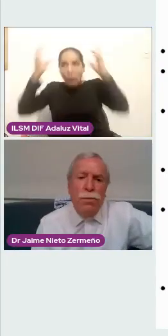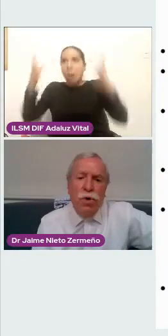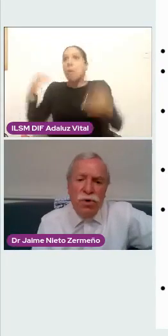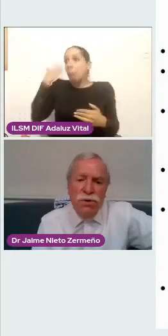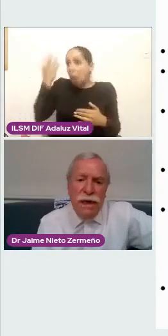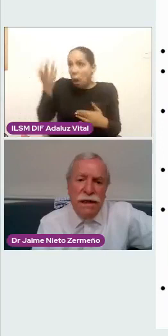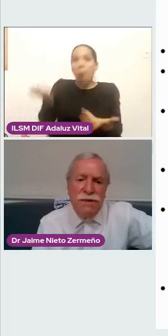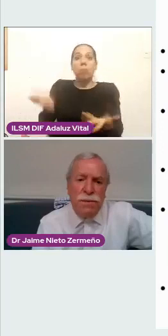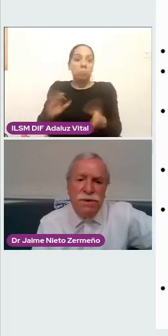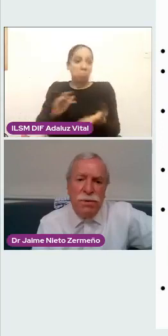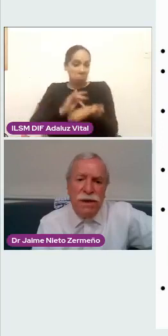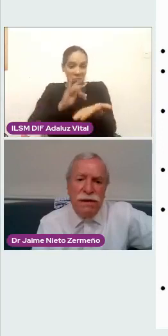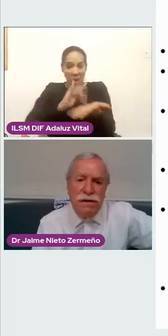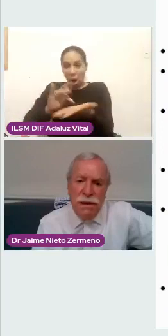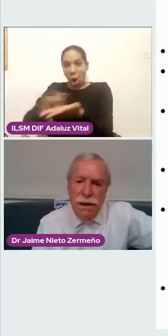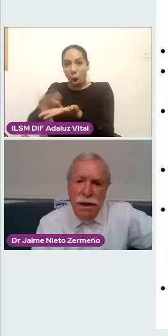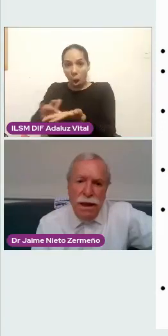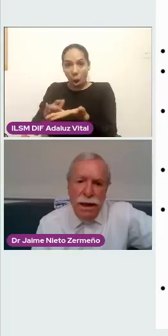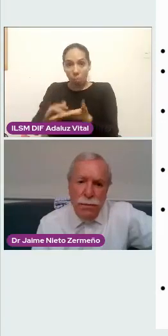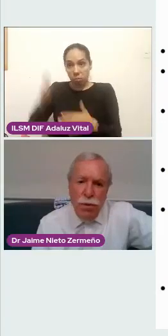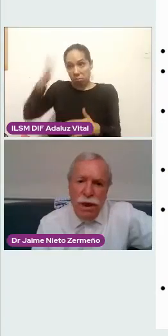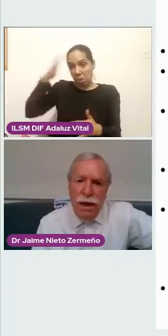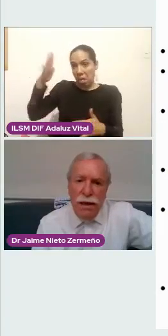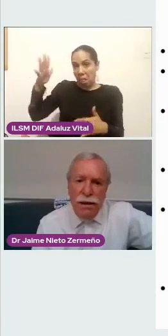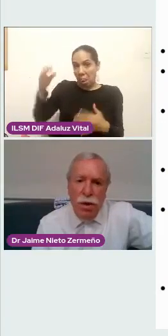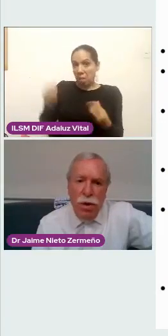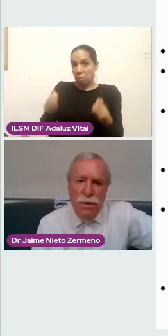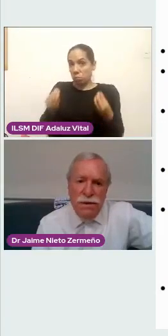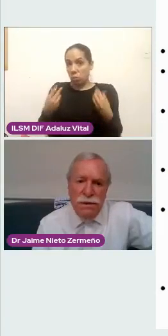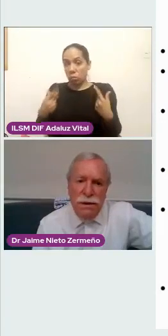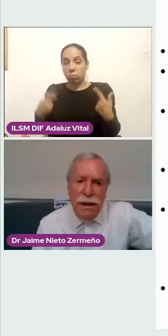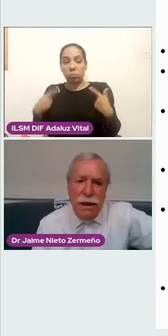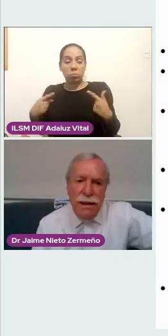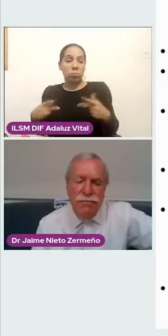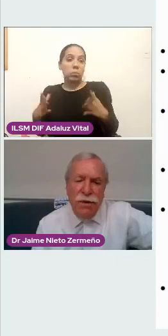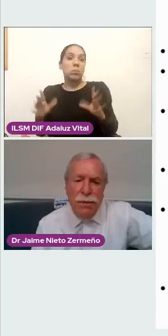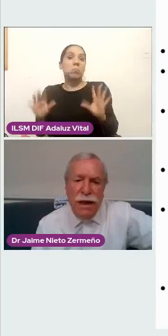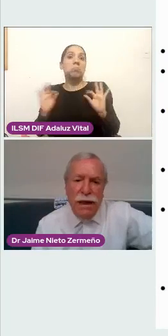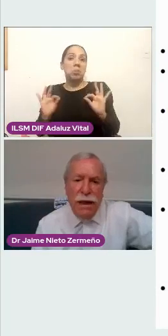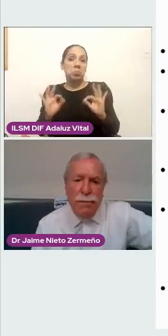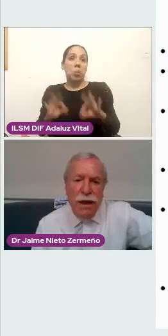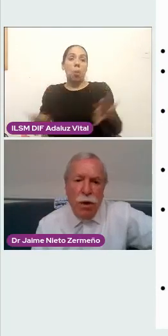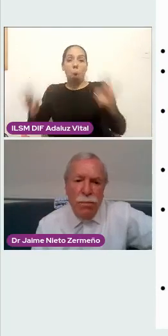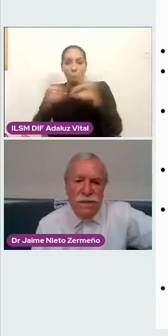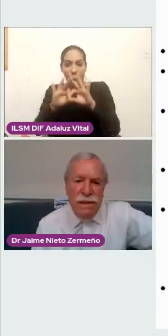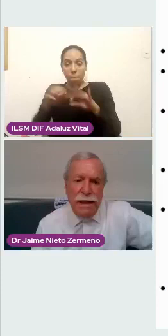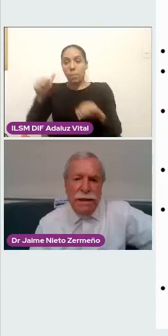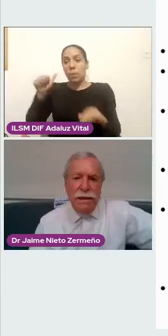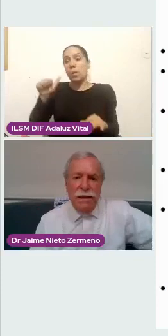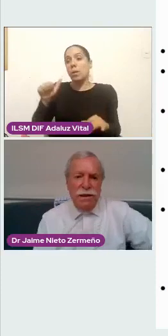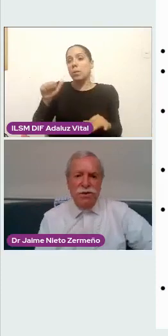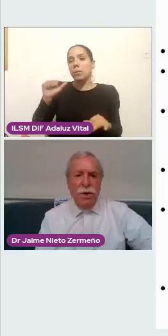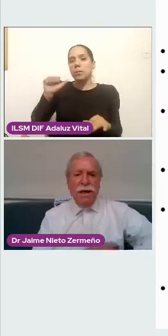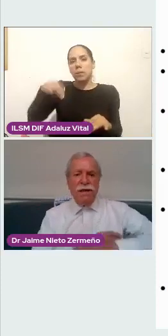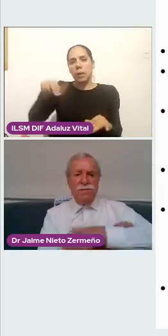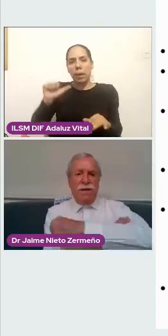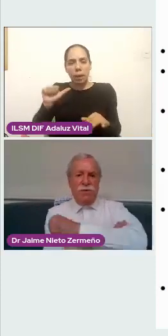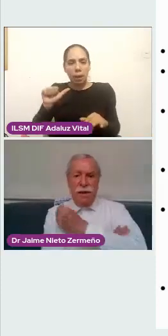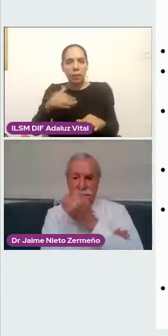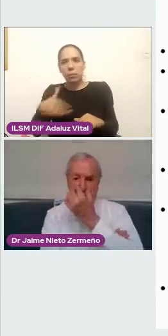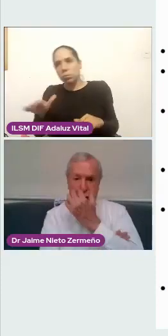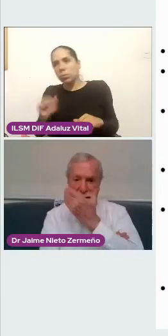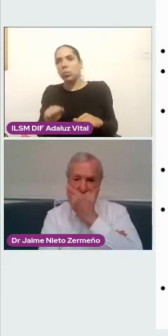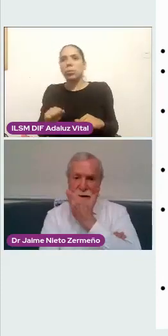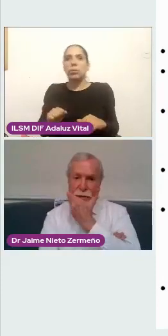comandado por dos grandes personajes, Ana Munguía de Gómez y la enfermera Carmen Gómez Ziegler, que son grandes